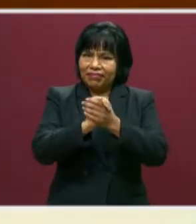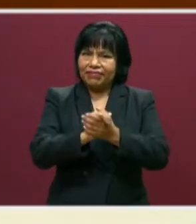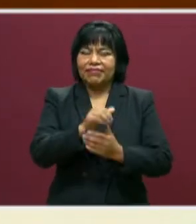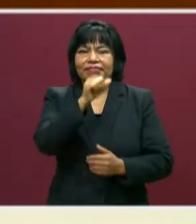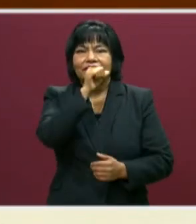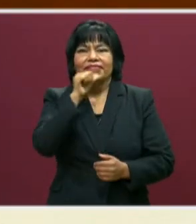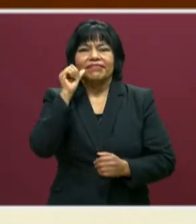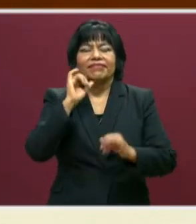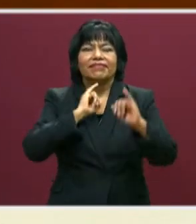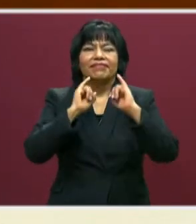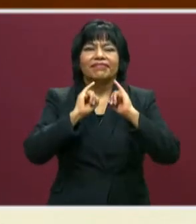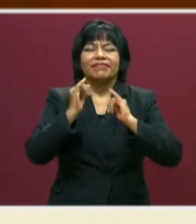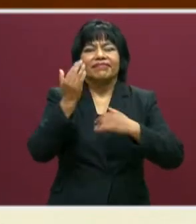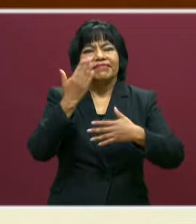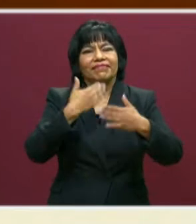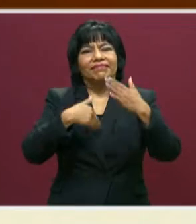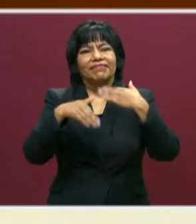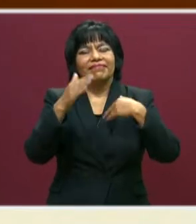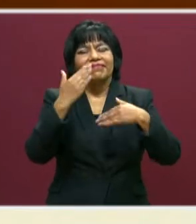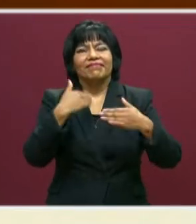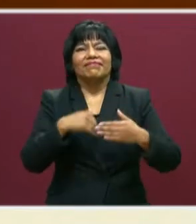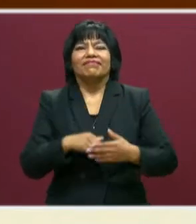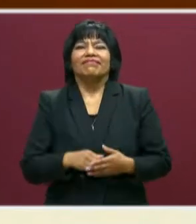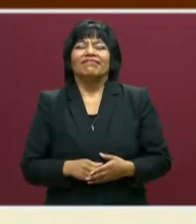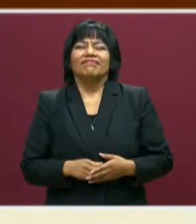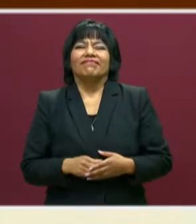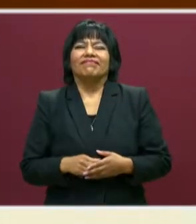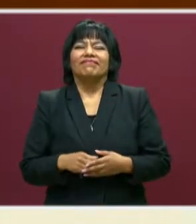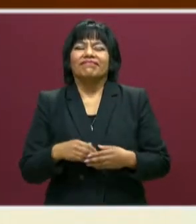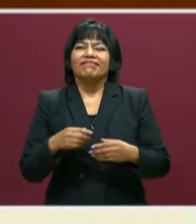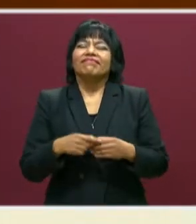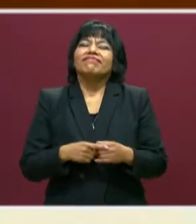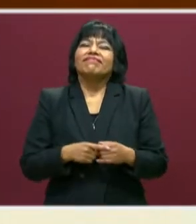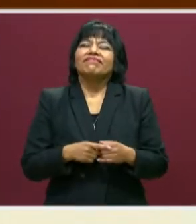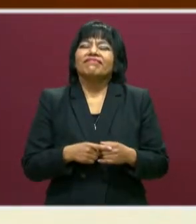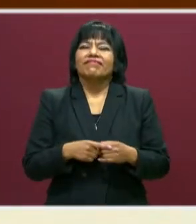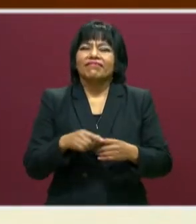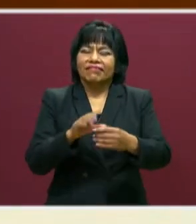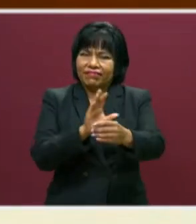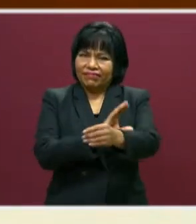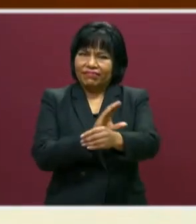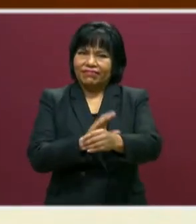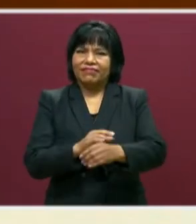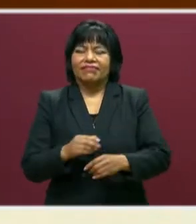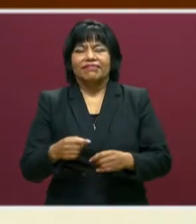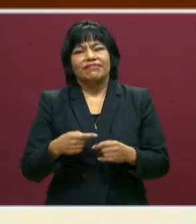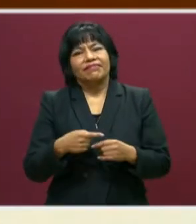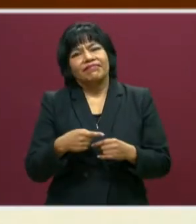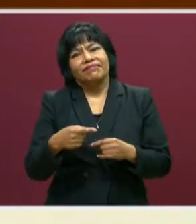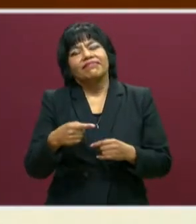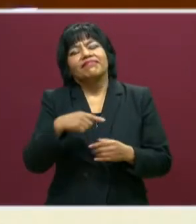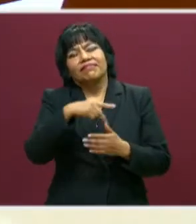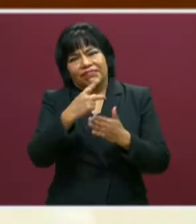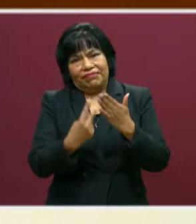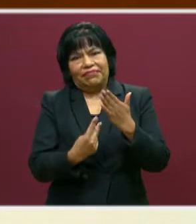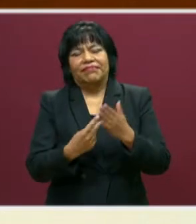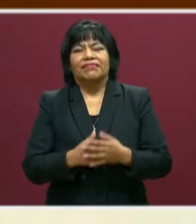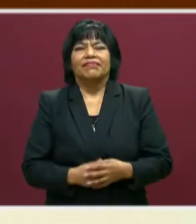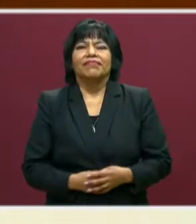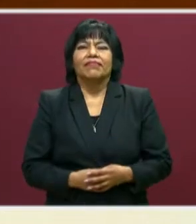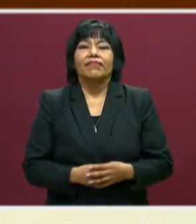Varela García. Ella es intérprete en lengua de señas mexicanas y nos estará acompañando durante todo el programa.